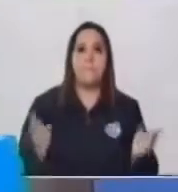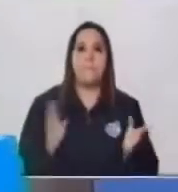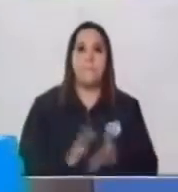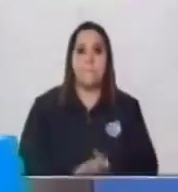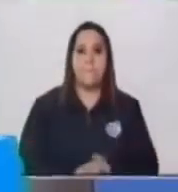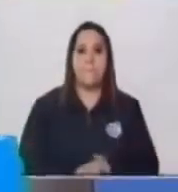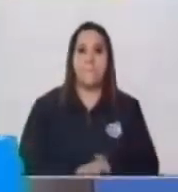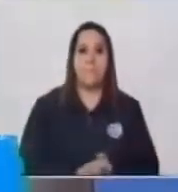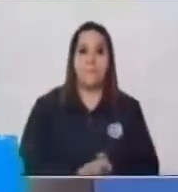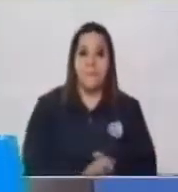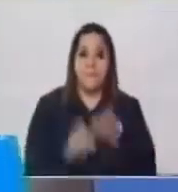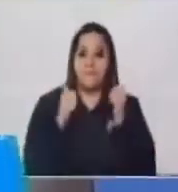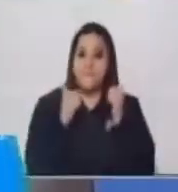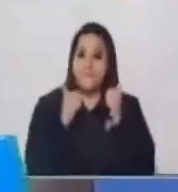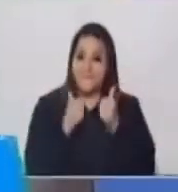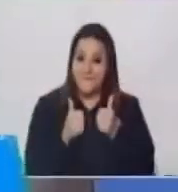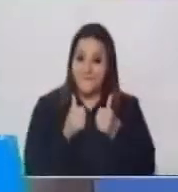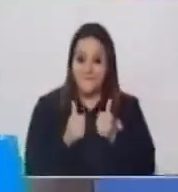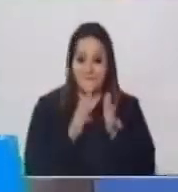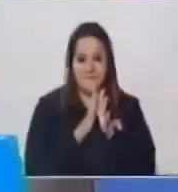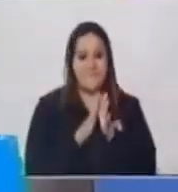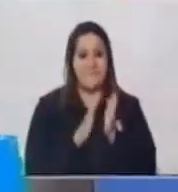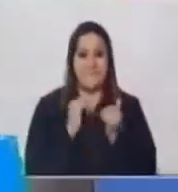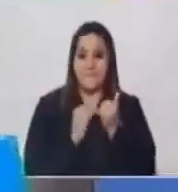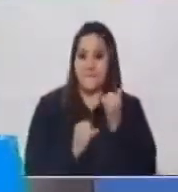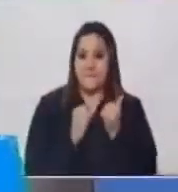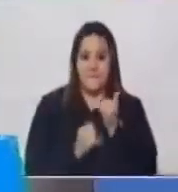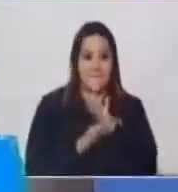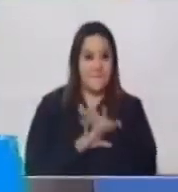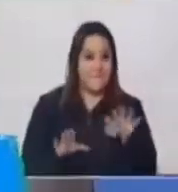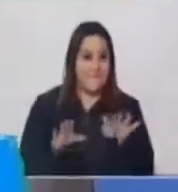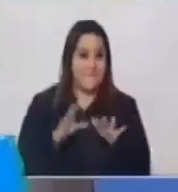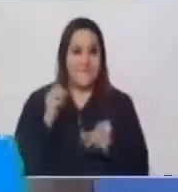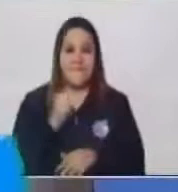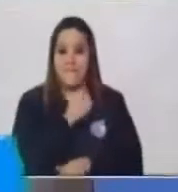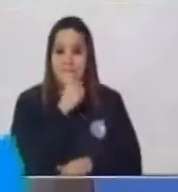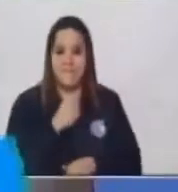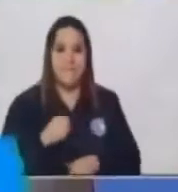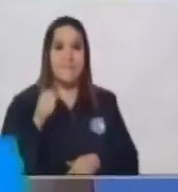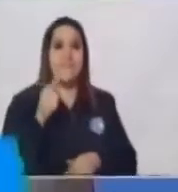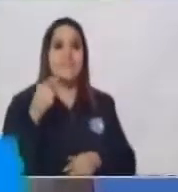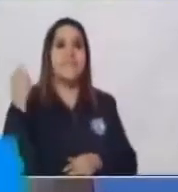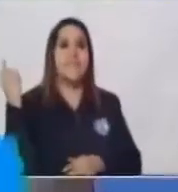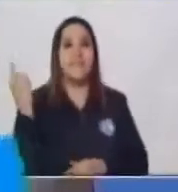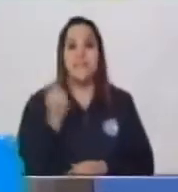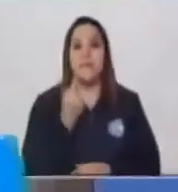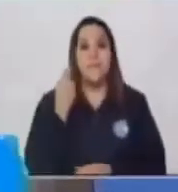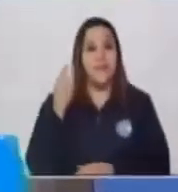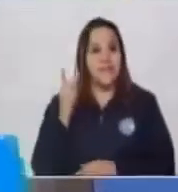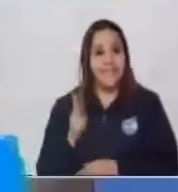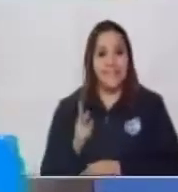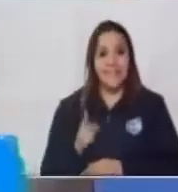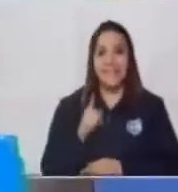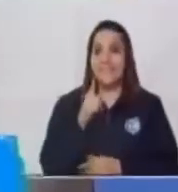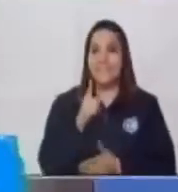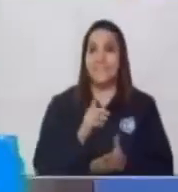Muy bien, es muy importante que nosotros nosotros